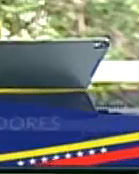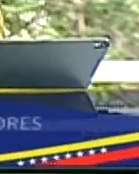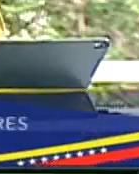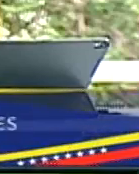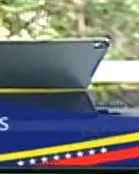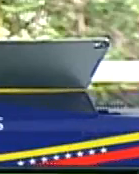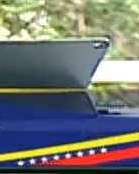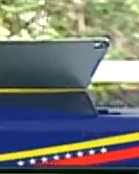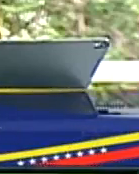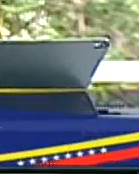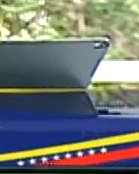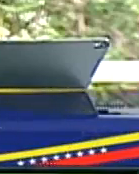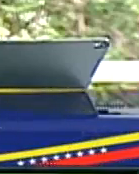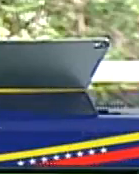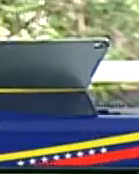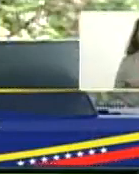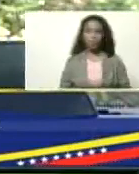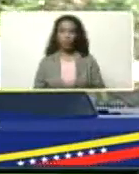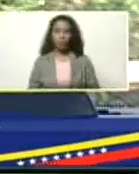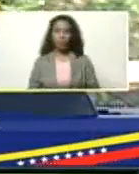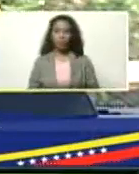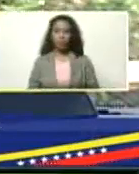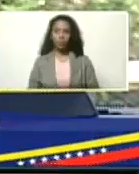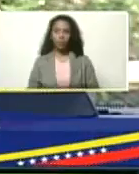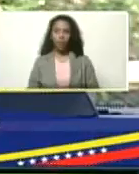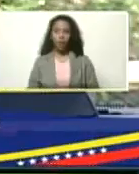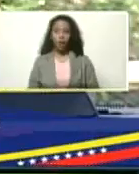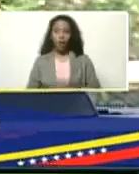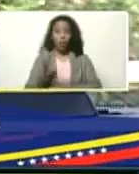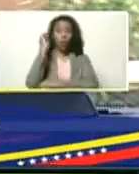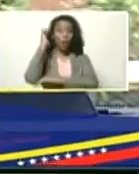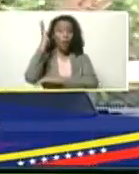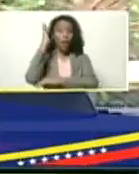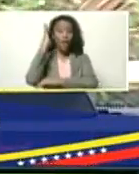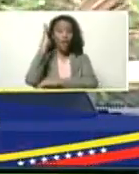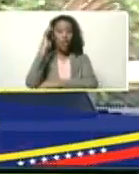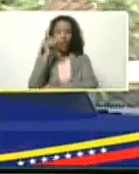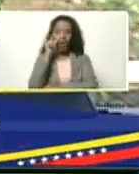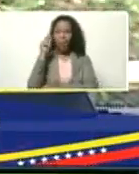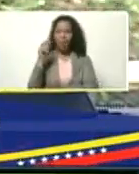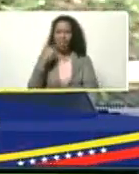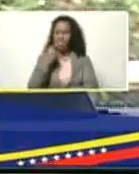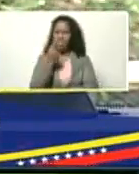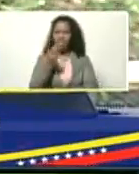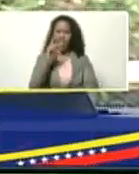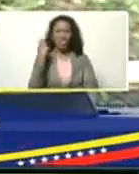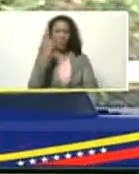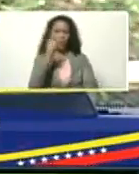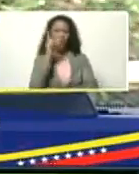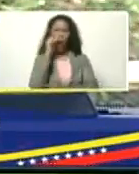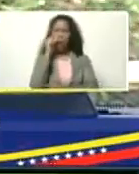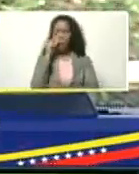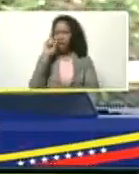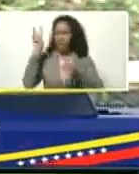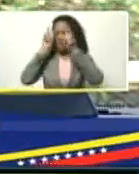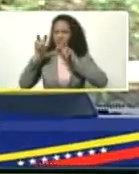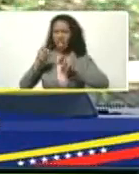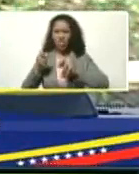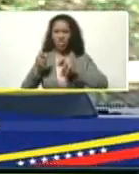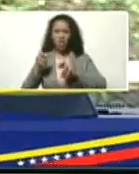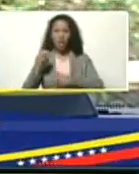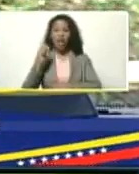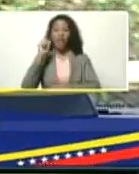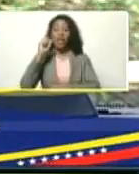y de Investigadoras. Congreso machista porque dice investigadores nada más. De investigadores e